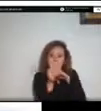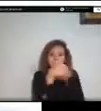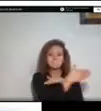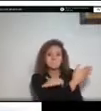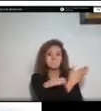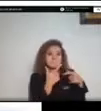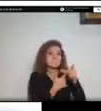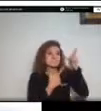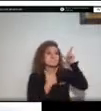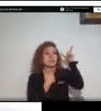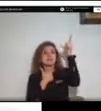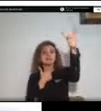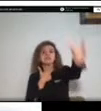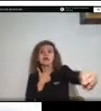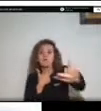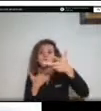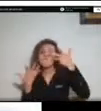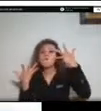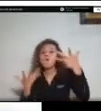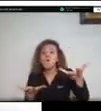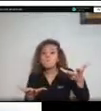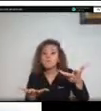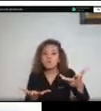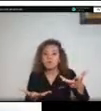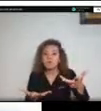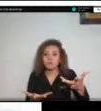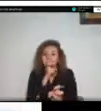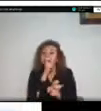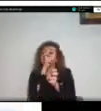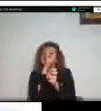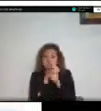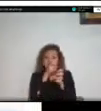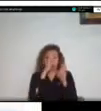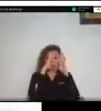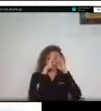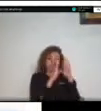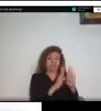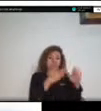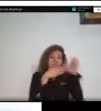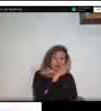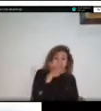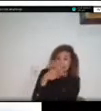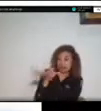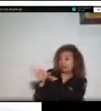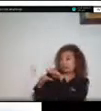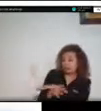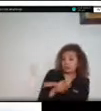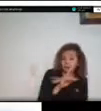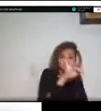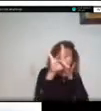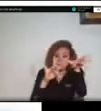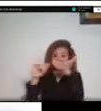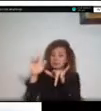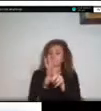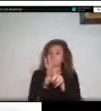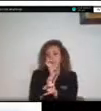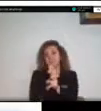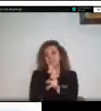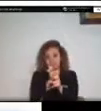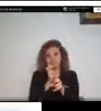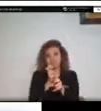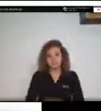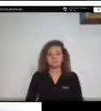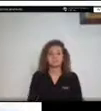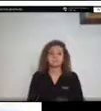abarcamos de punta a punta y eso hace que sea bastante complicado el acceso a los diferentes puntos tenemos un factor muy